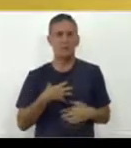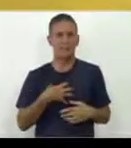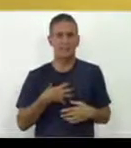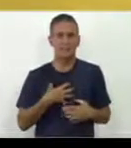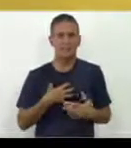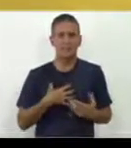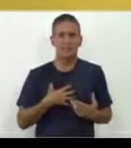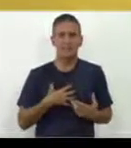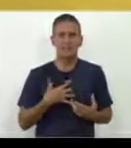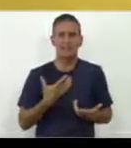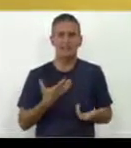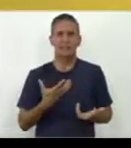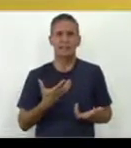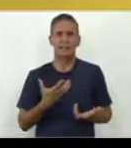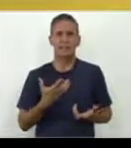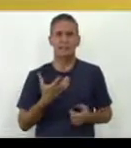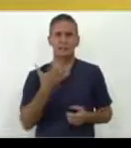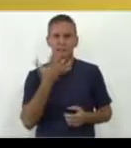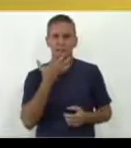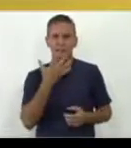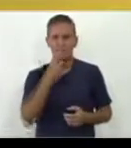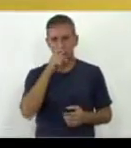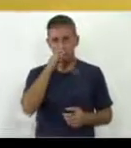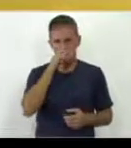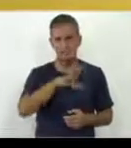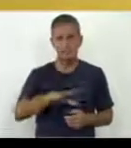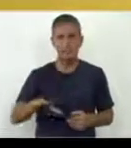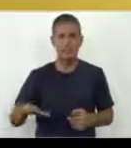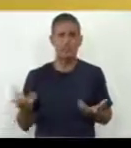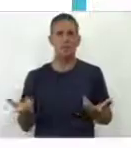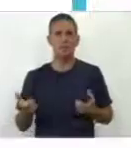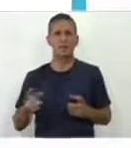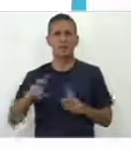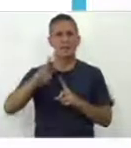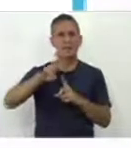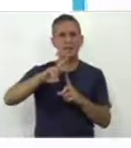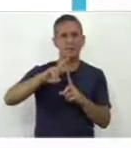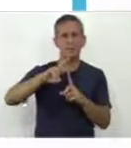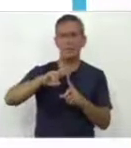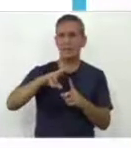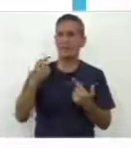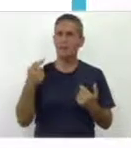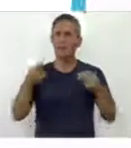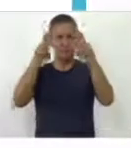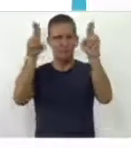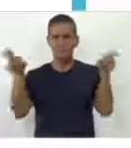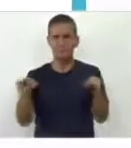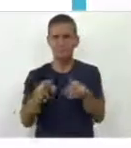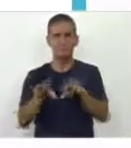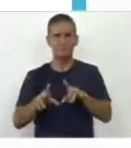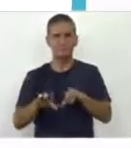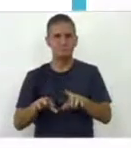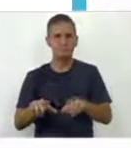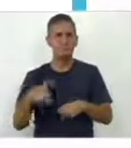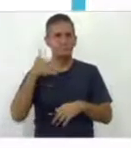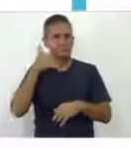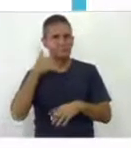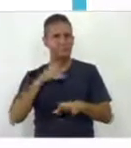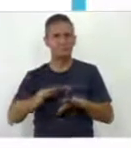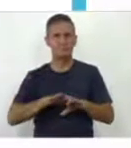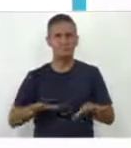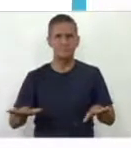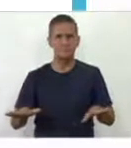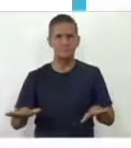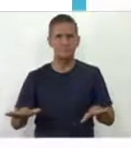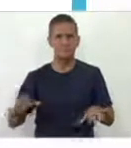exposición a materiales audiovisuales en cualquier tipo de pantalla. Y si el niño tiene mayor excitación, es